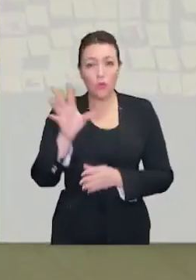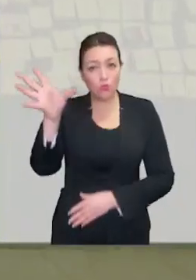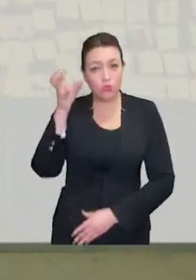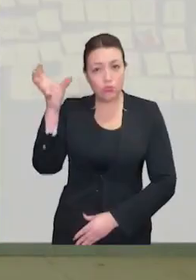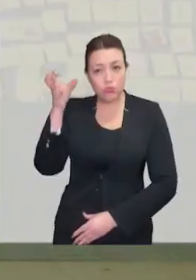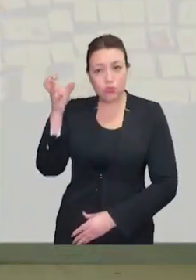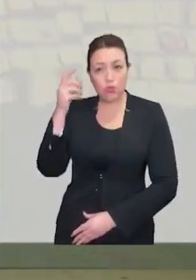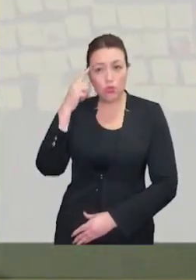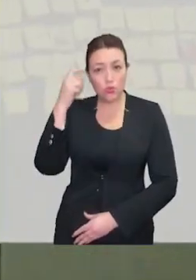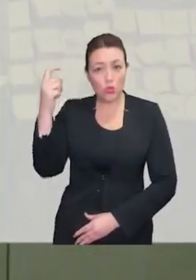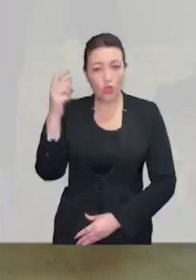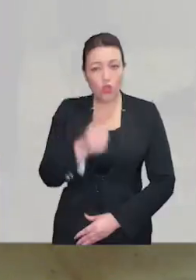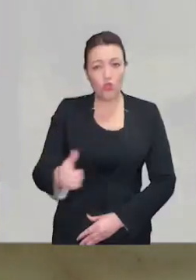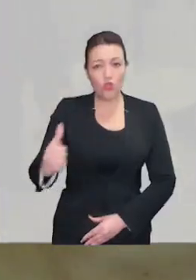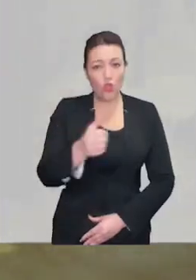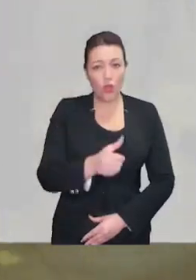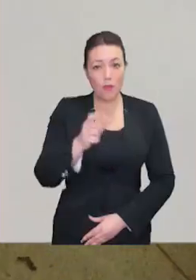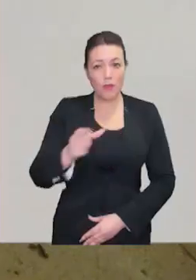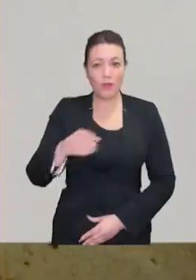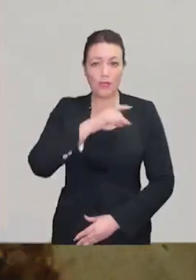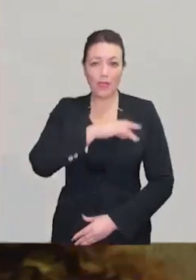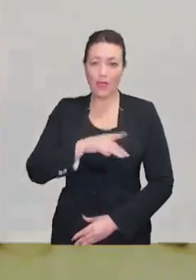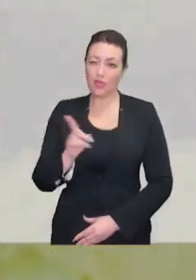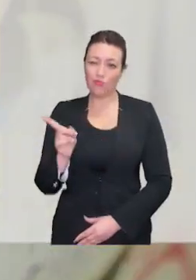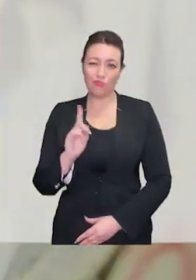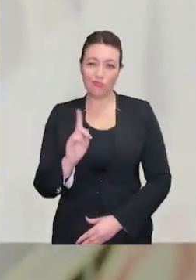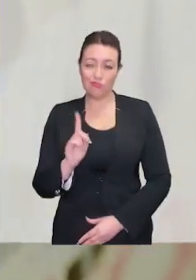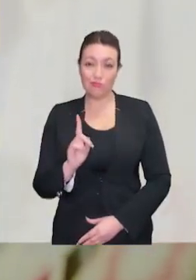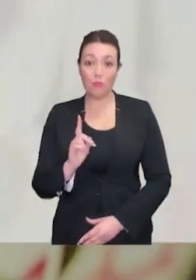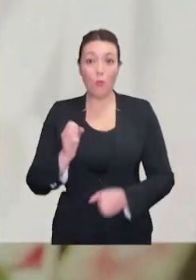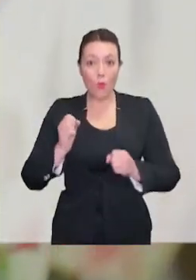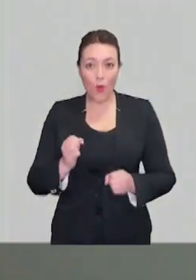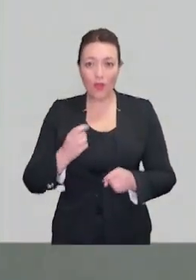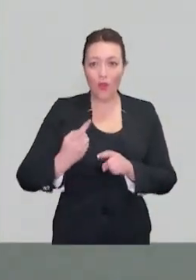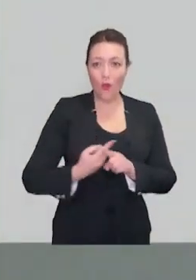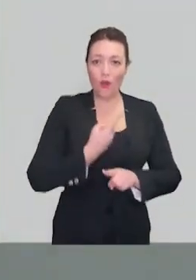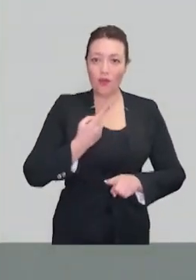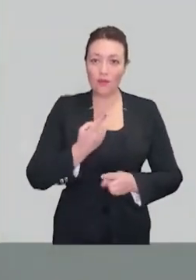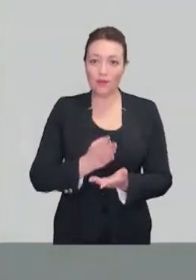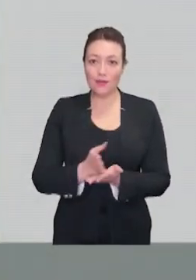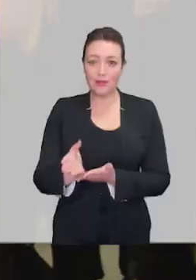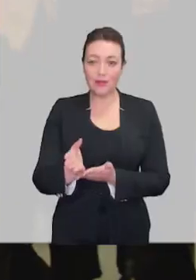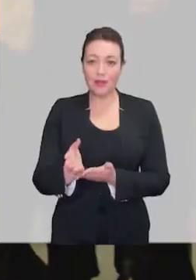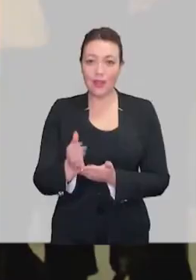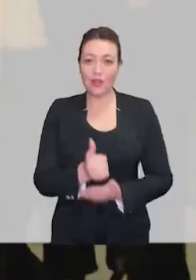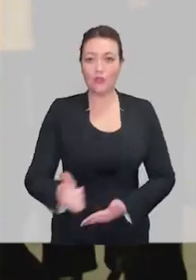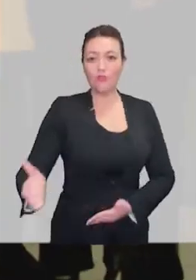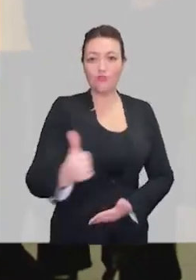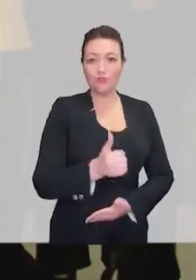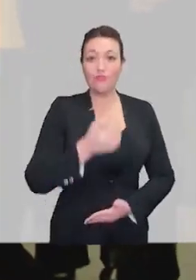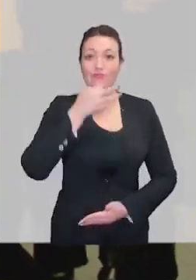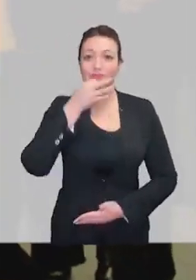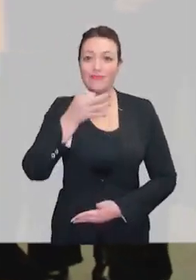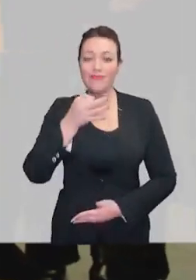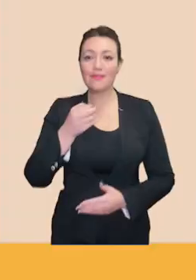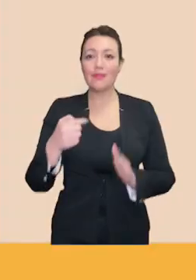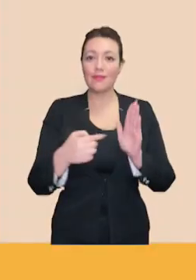los sueños de todos los chilenos. Pero podemos volver a empezar. Digamos todos juntos. ¡Viva!